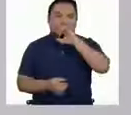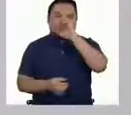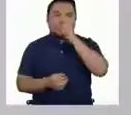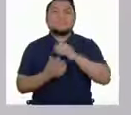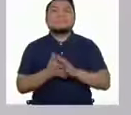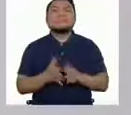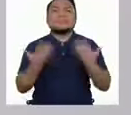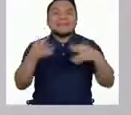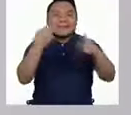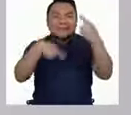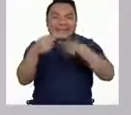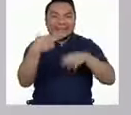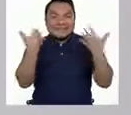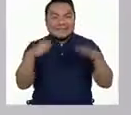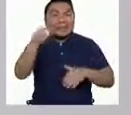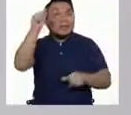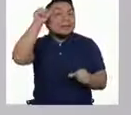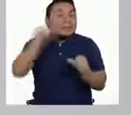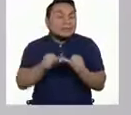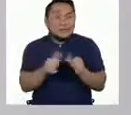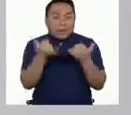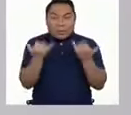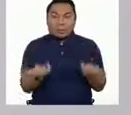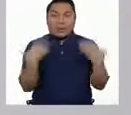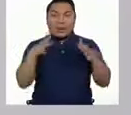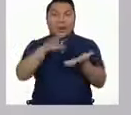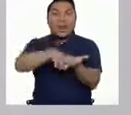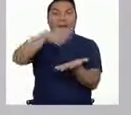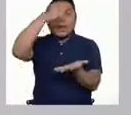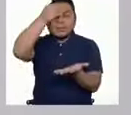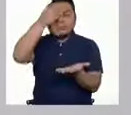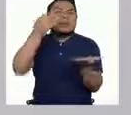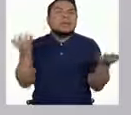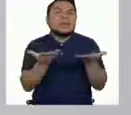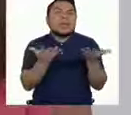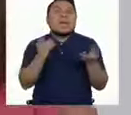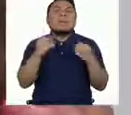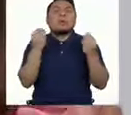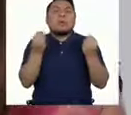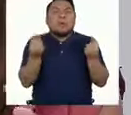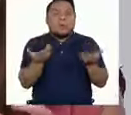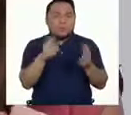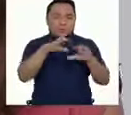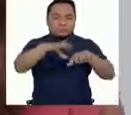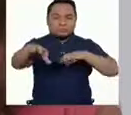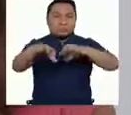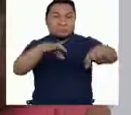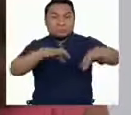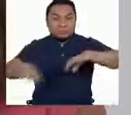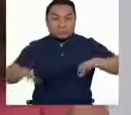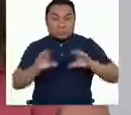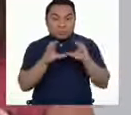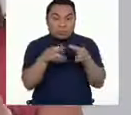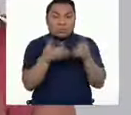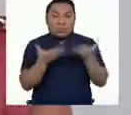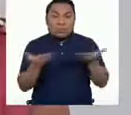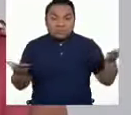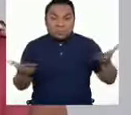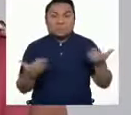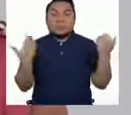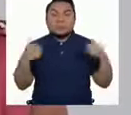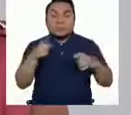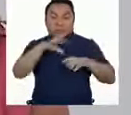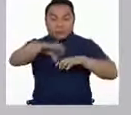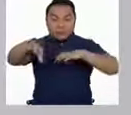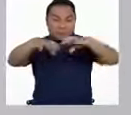Muy bien, chicos. Hacemos repaso. El día de hoy hemos aprendido para qué nos sirve clasificar y agrupar nuestros objetos. Con la